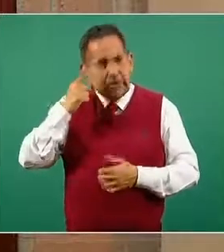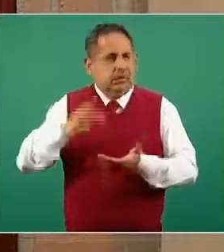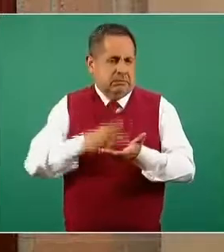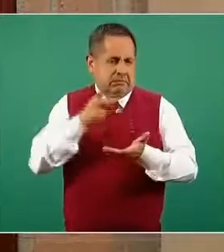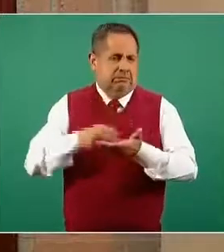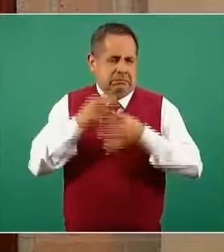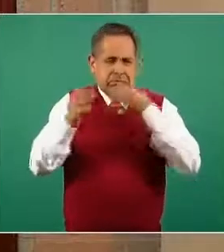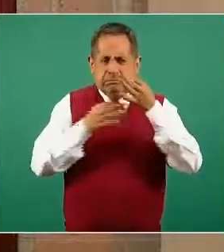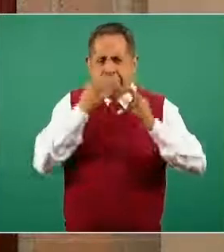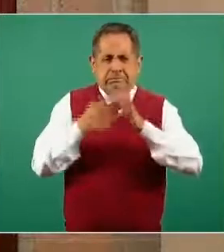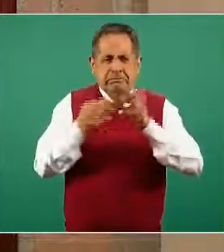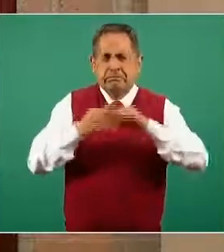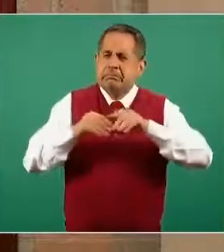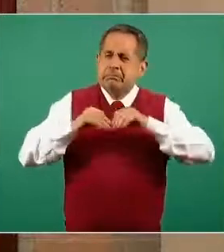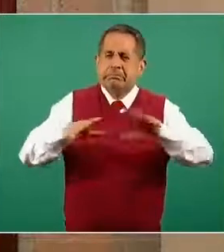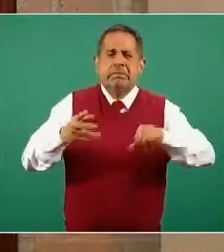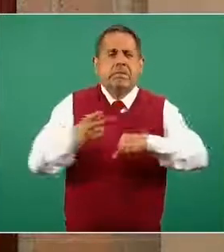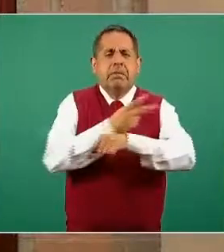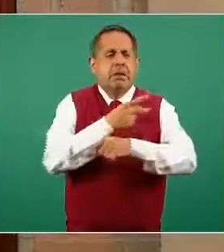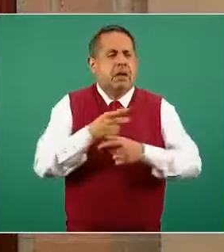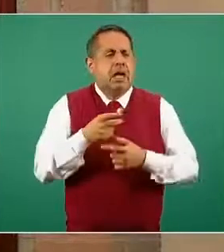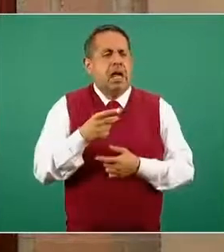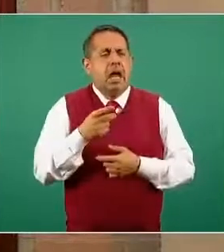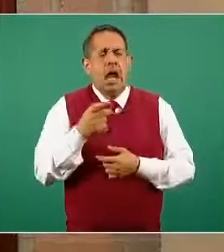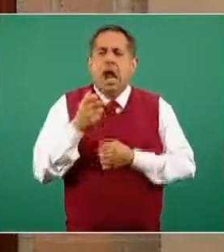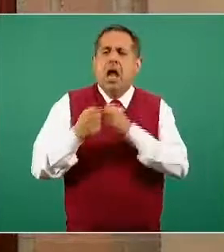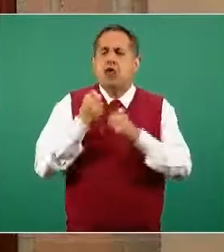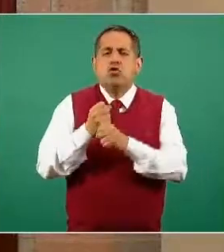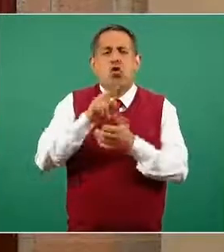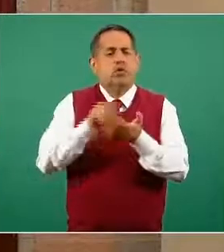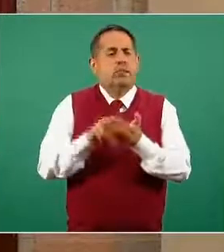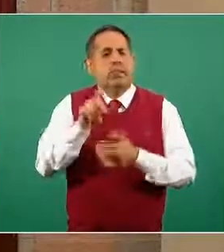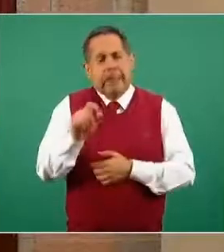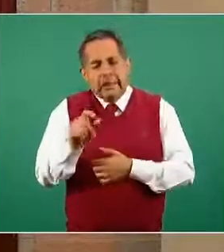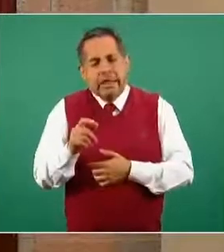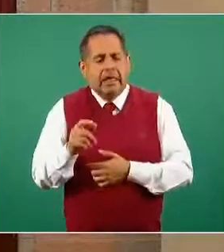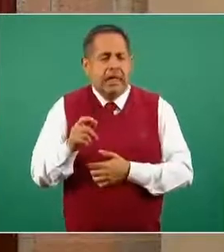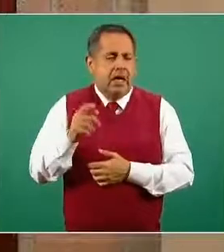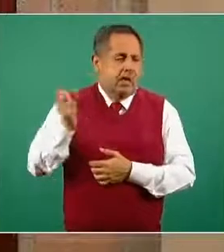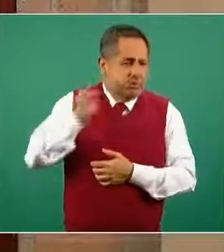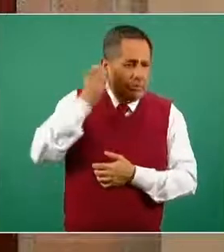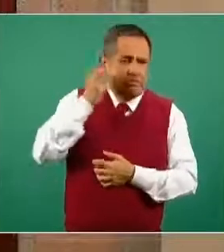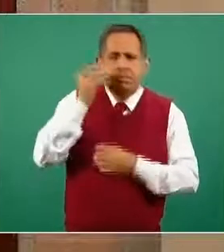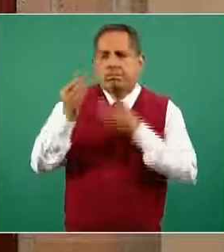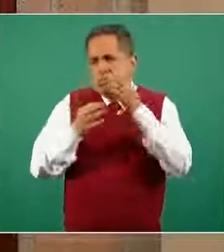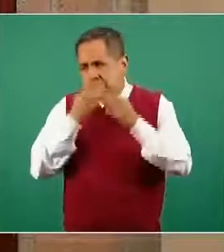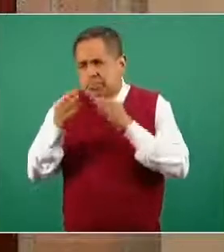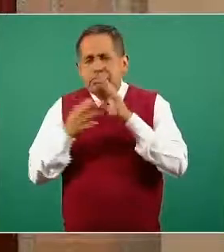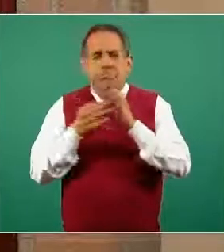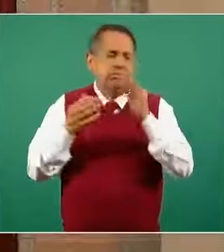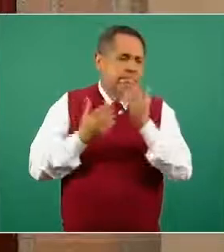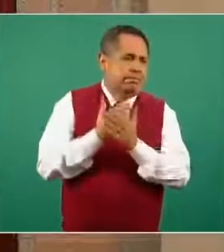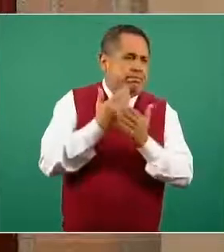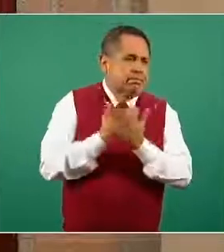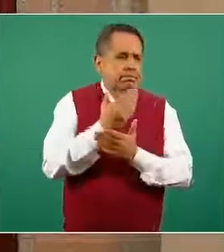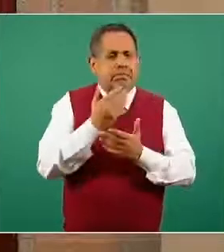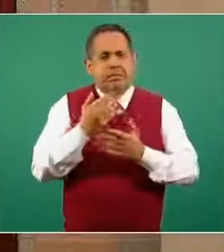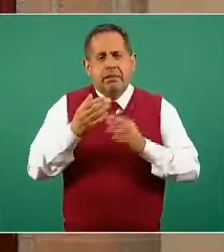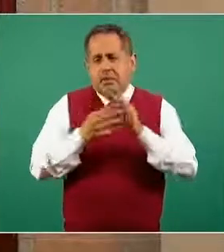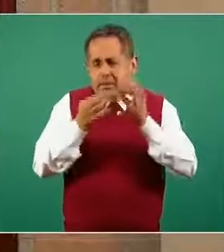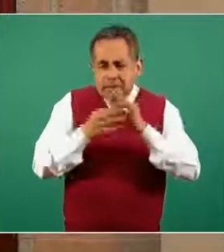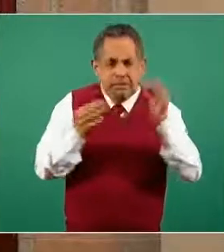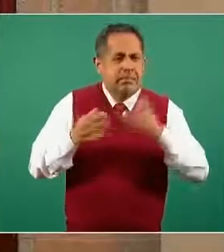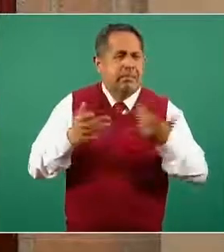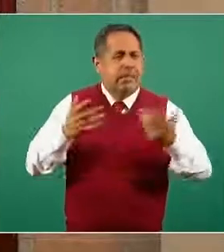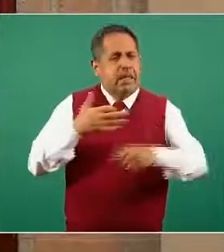múltiples ocasiones durante el pasado año 2020 y con conferencias también vespertinas específicas enfocadas al